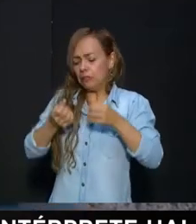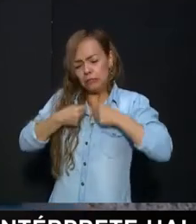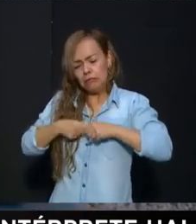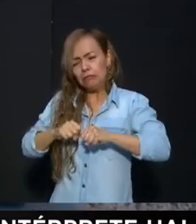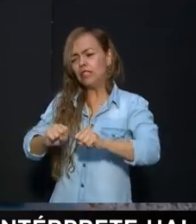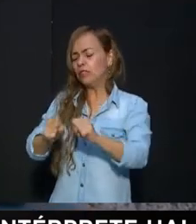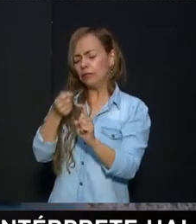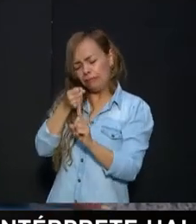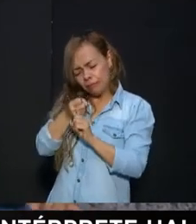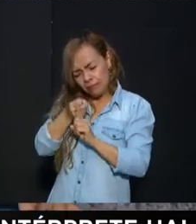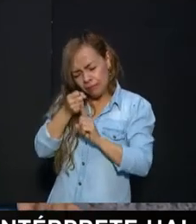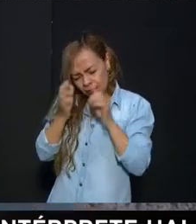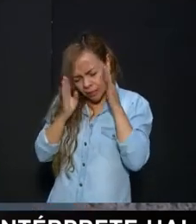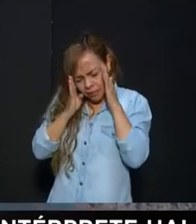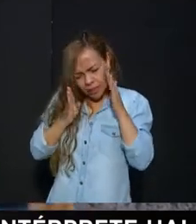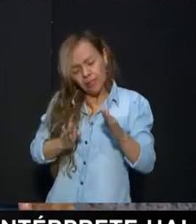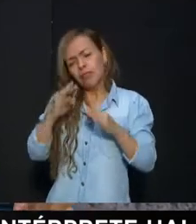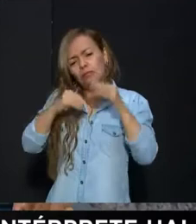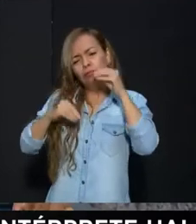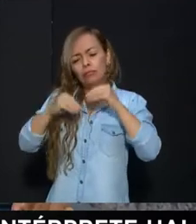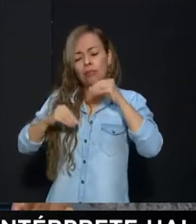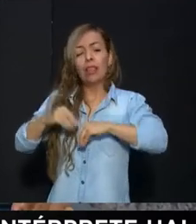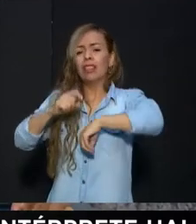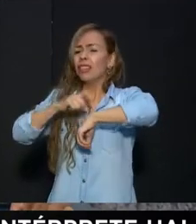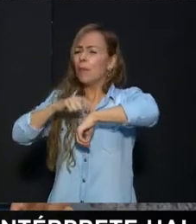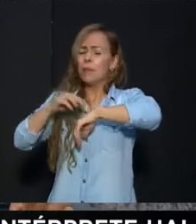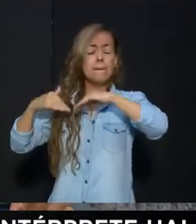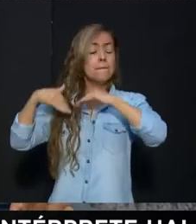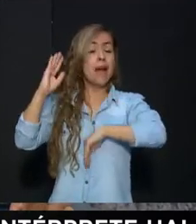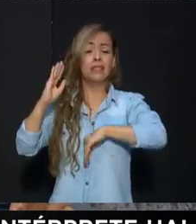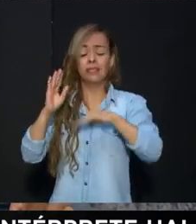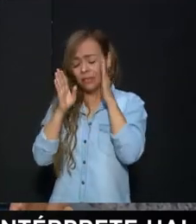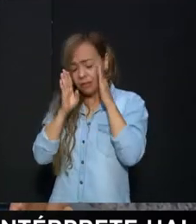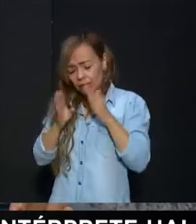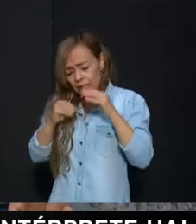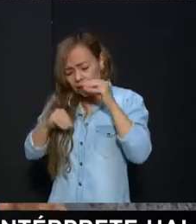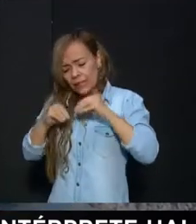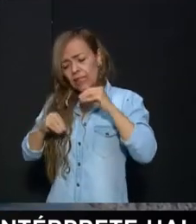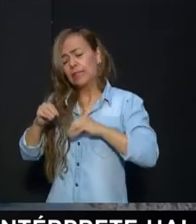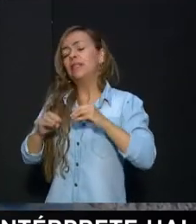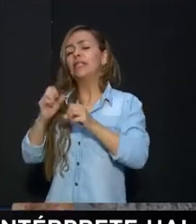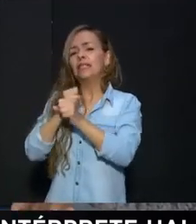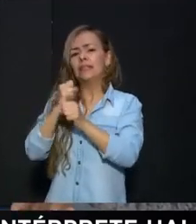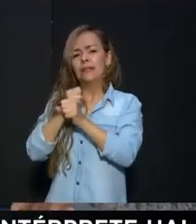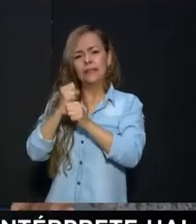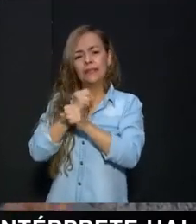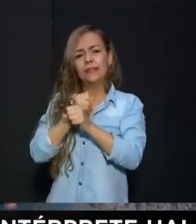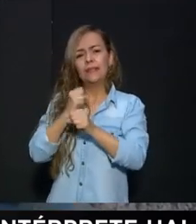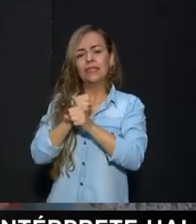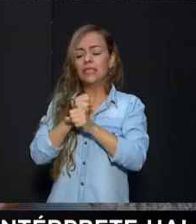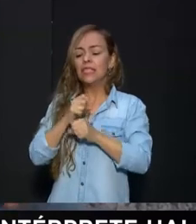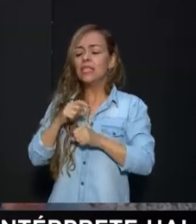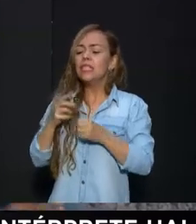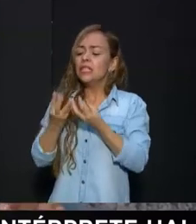Están dedicados De tiempo completo E inclusive Trabajando más Como estudiante En forma presencial Así es Y tratando de